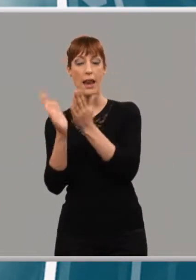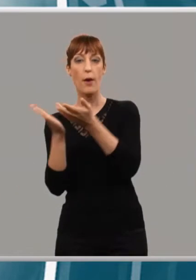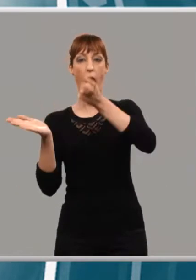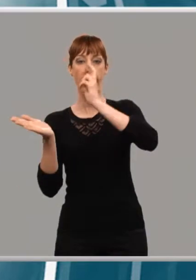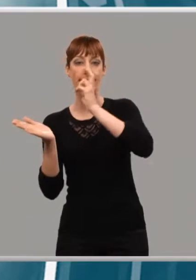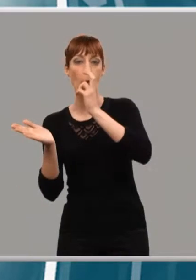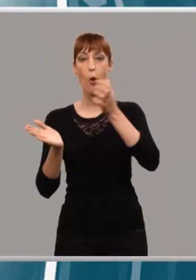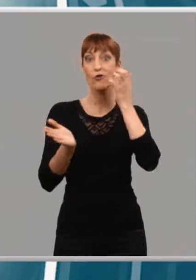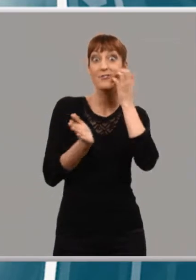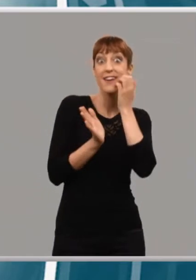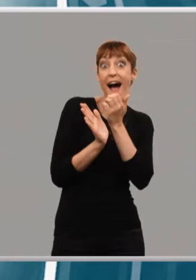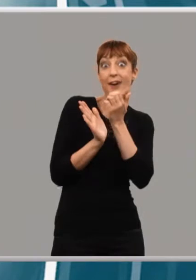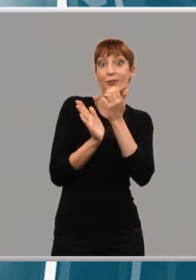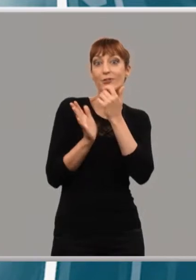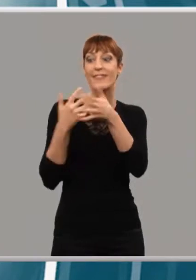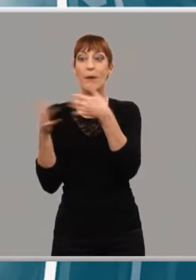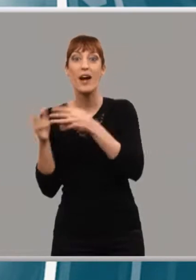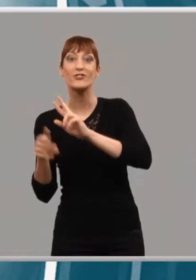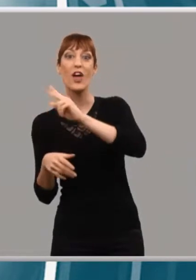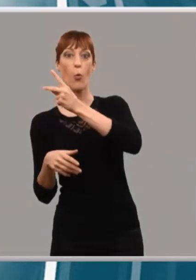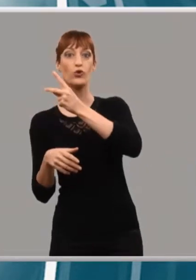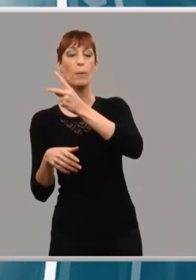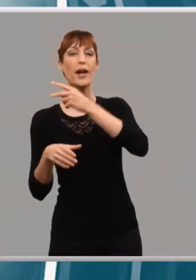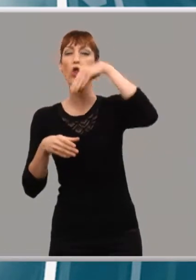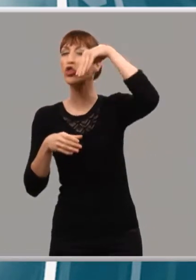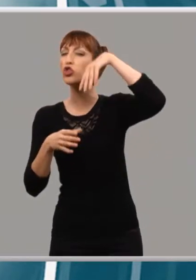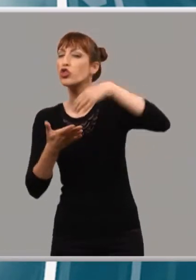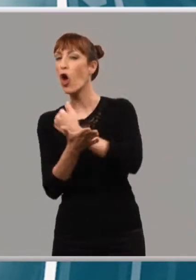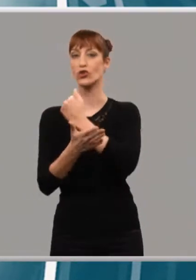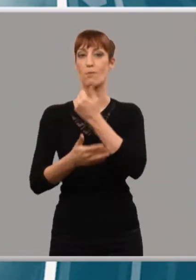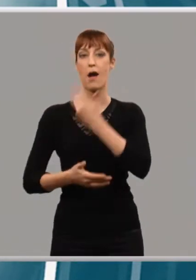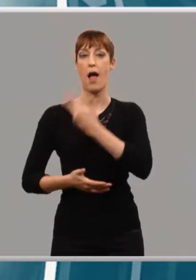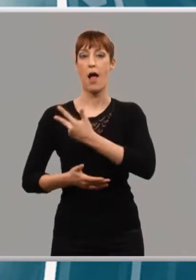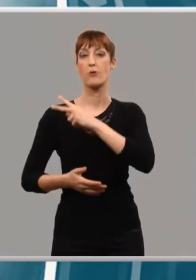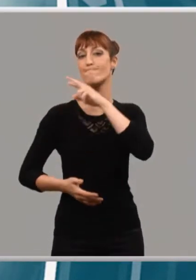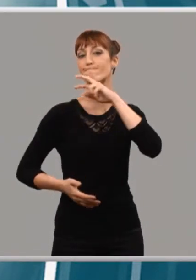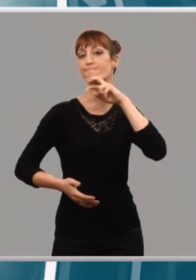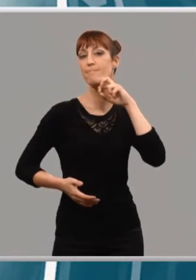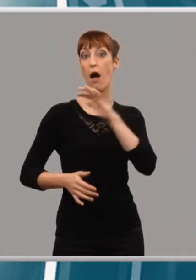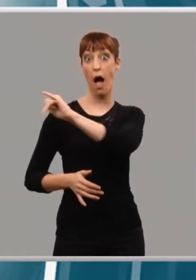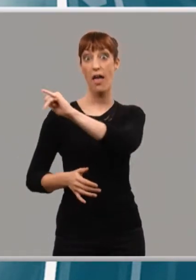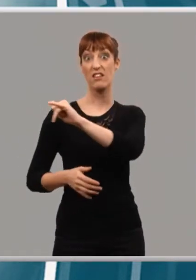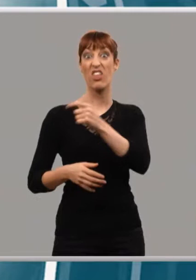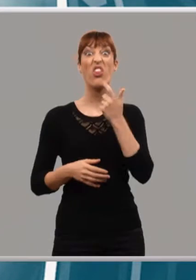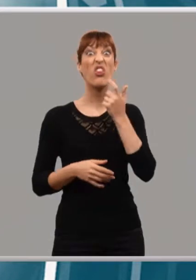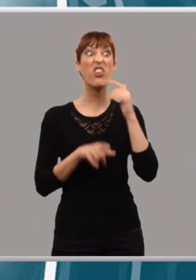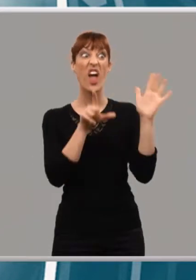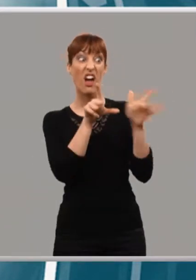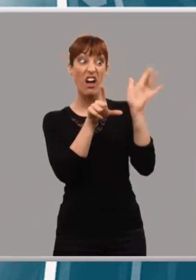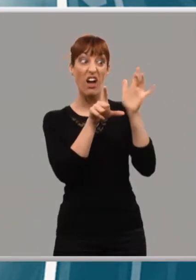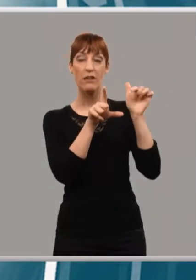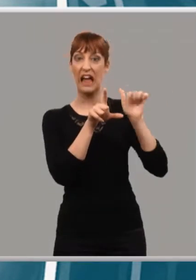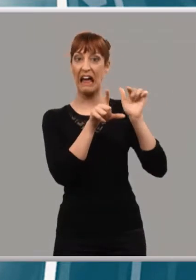todos ellos con valor. Nos habían vaticinado que esto iba a matar a los libros y esto supone